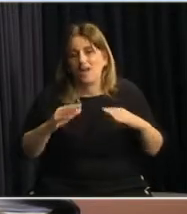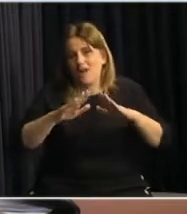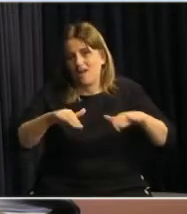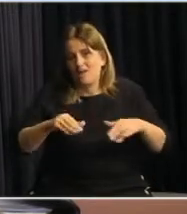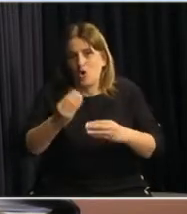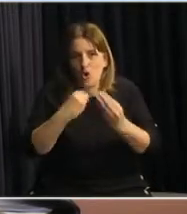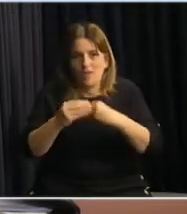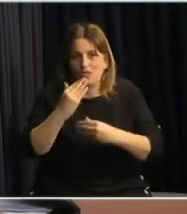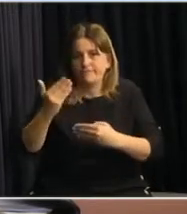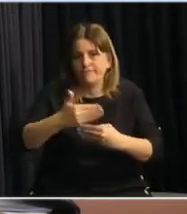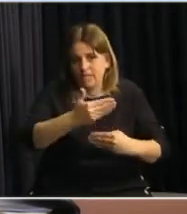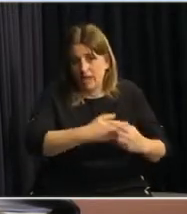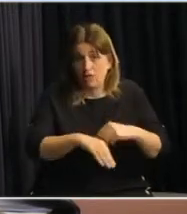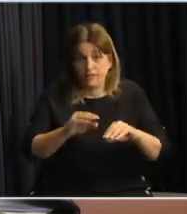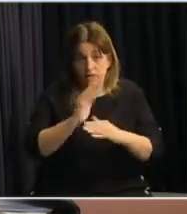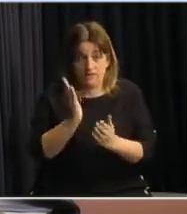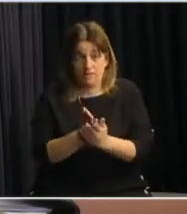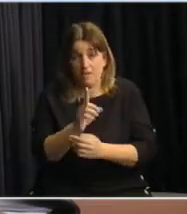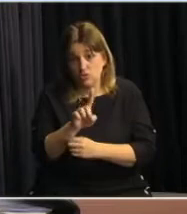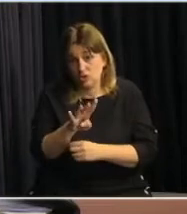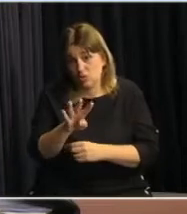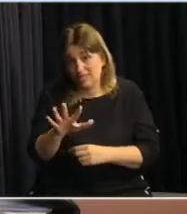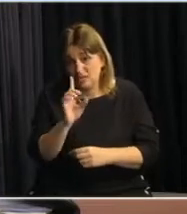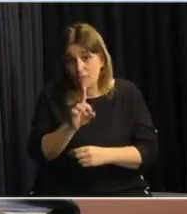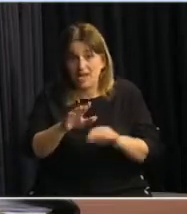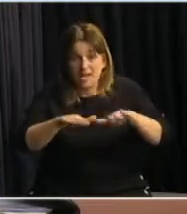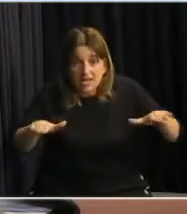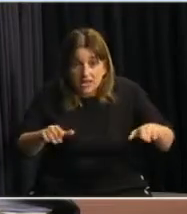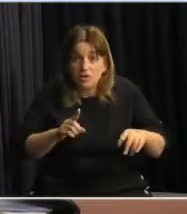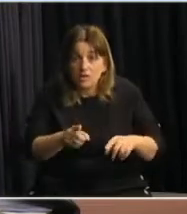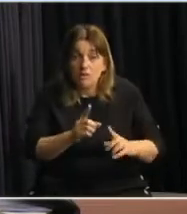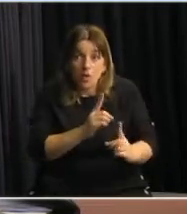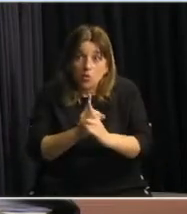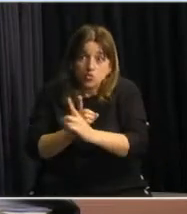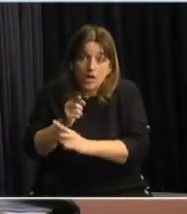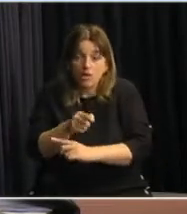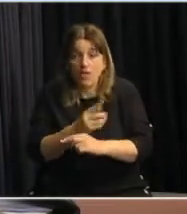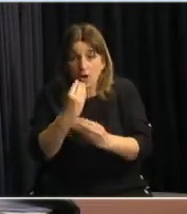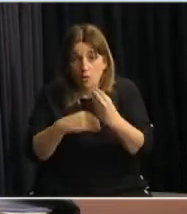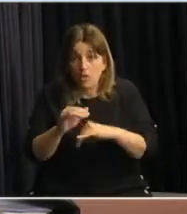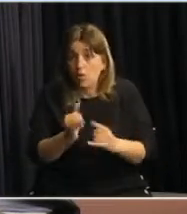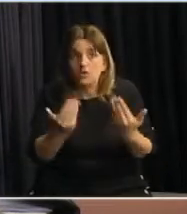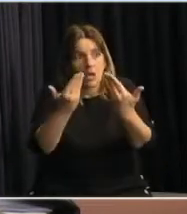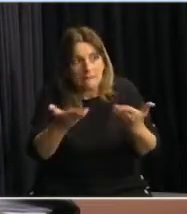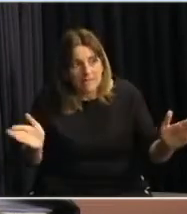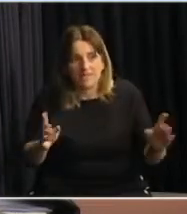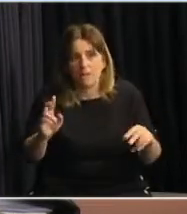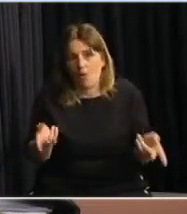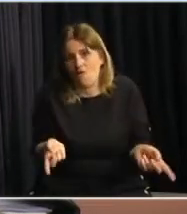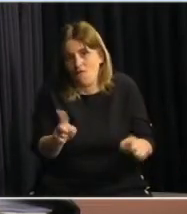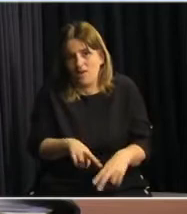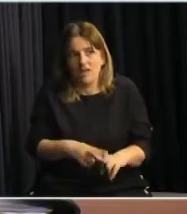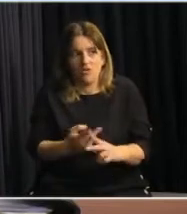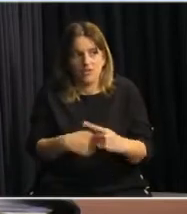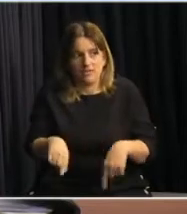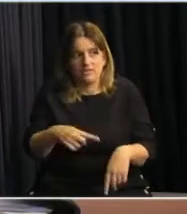terminamos con 145.000 niños usuarios de comedores una vez que abrimos los comedores. Esto es bueno que la gente sepa que